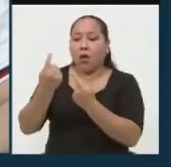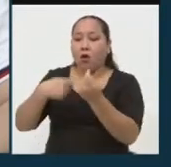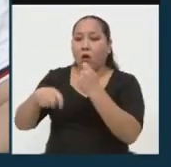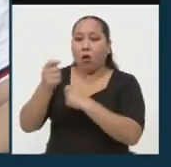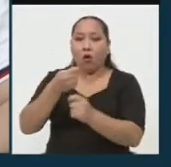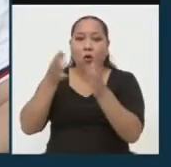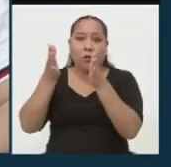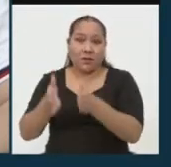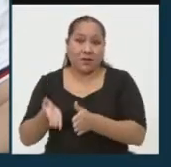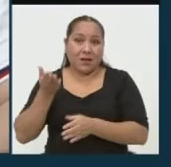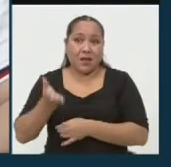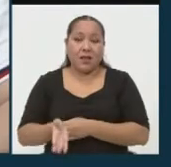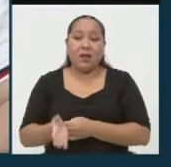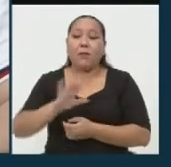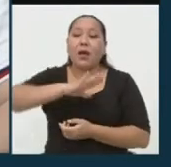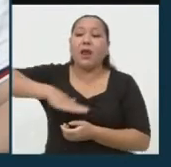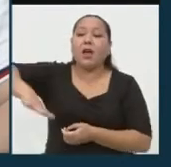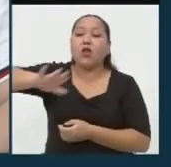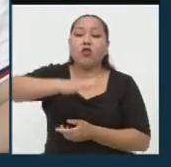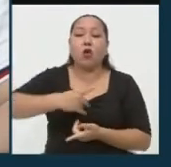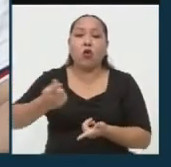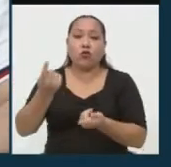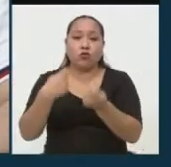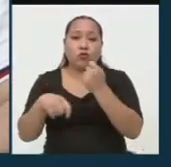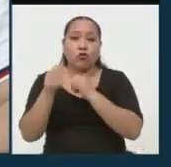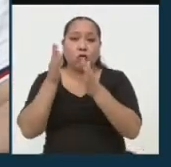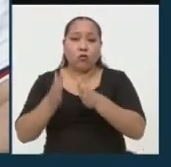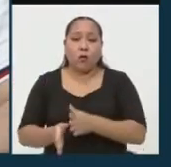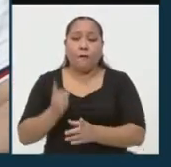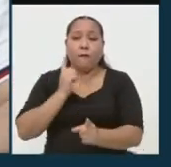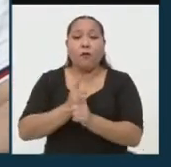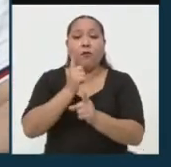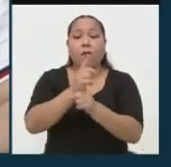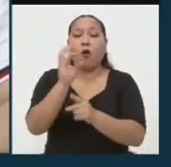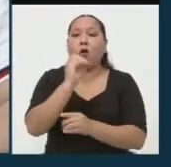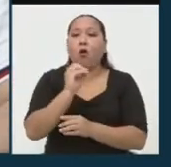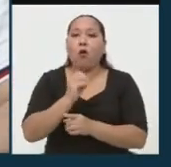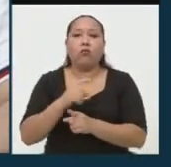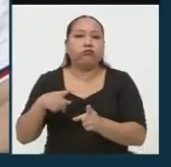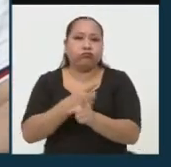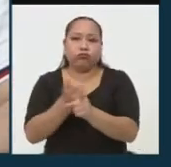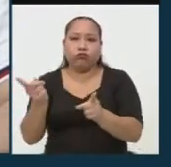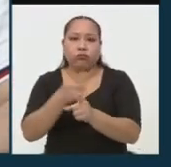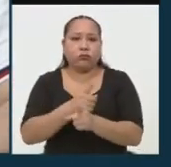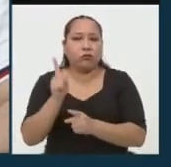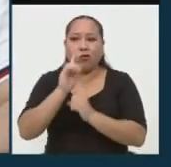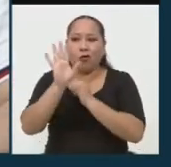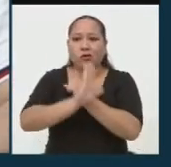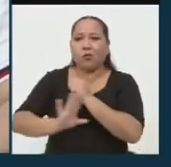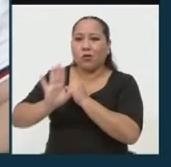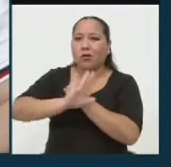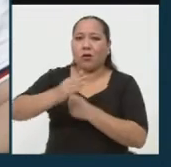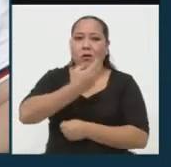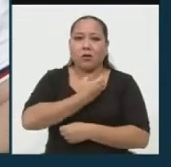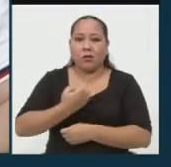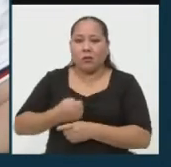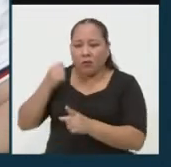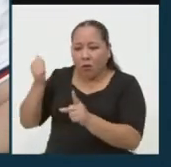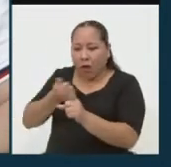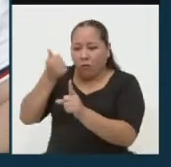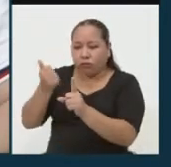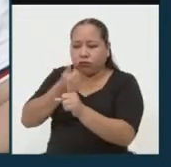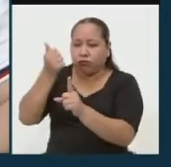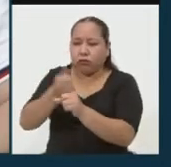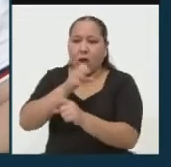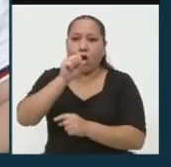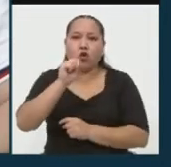comerciantes en general sean comerciantes formales o informales, están desprotegidos por el Estado y más bien son perseguidos por